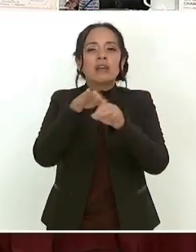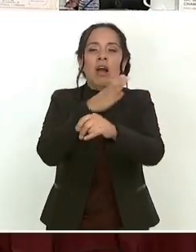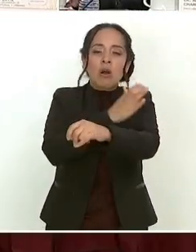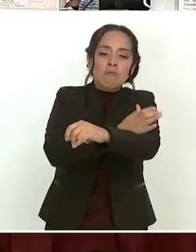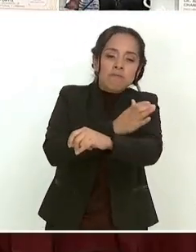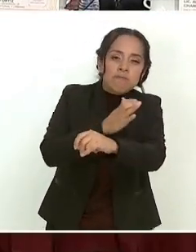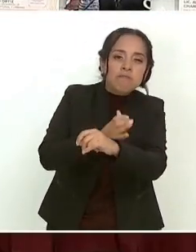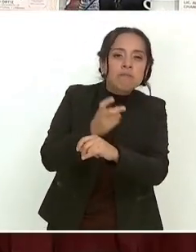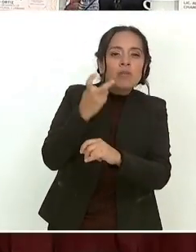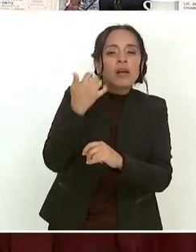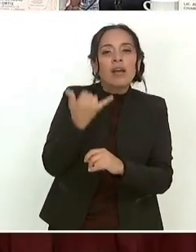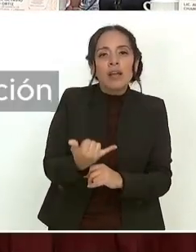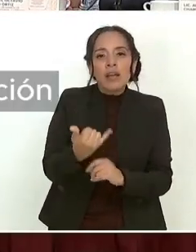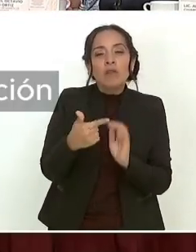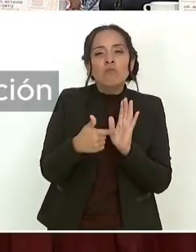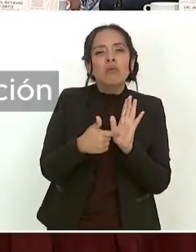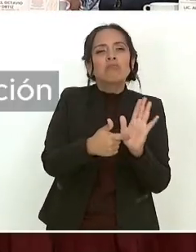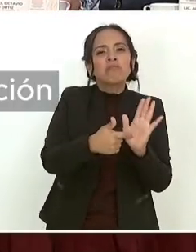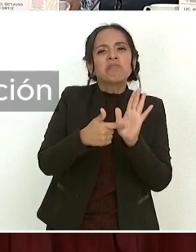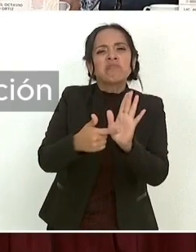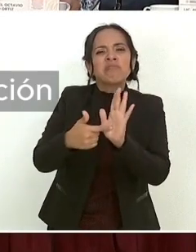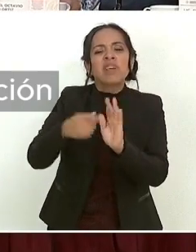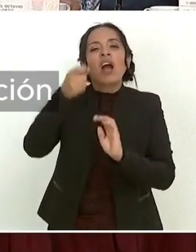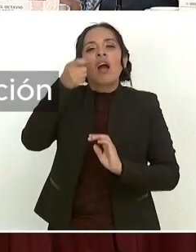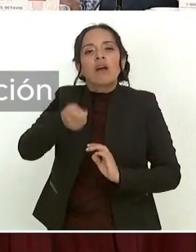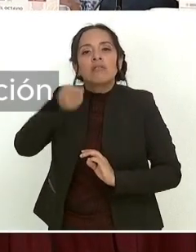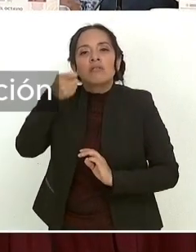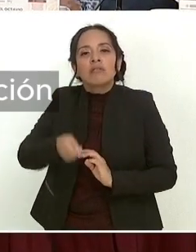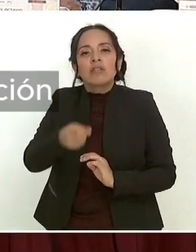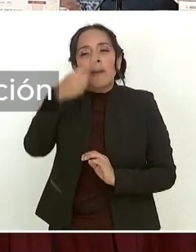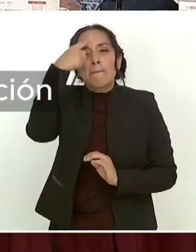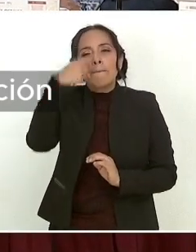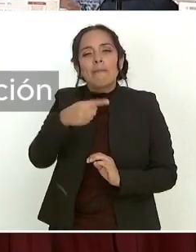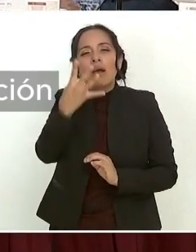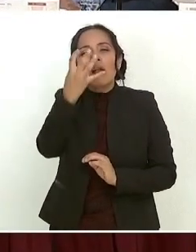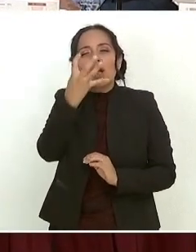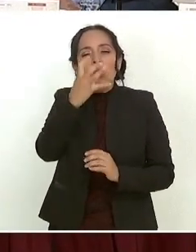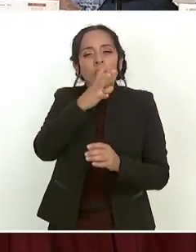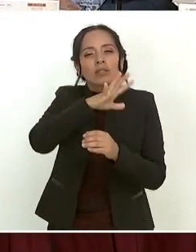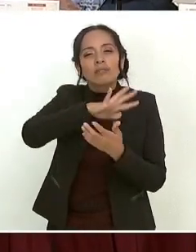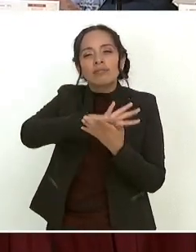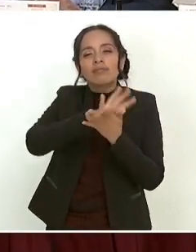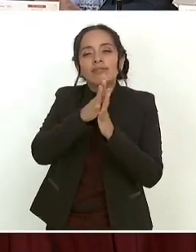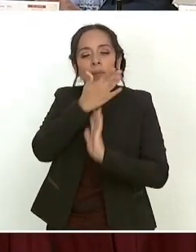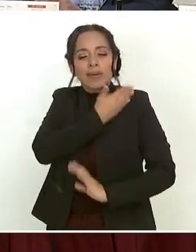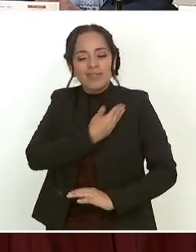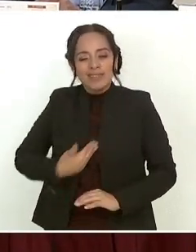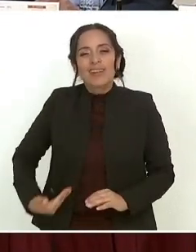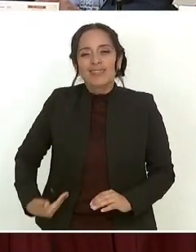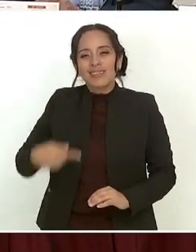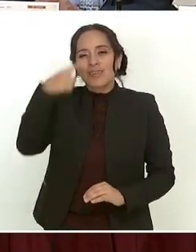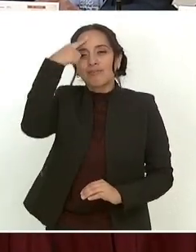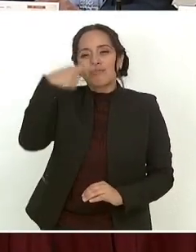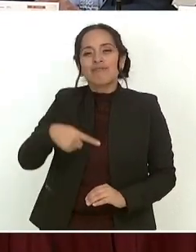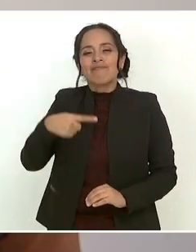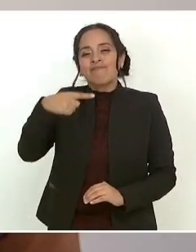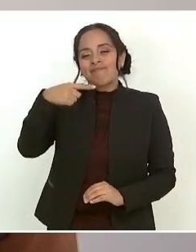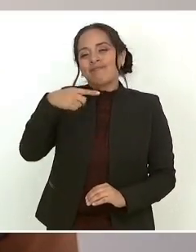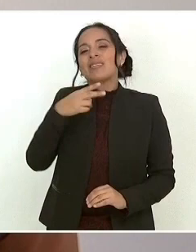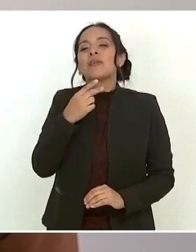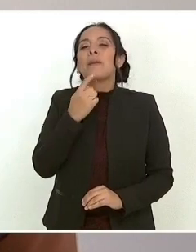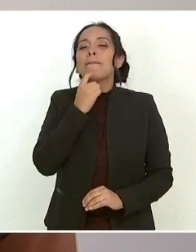y dejando de manifiesto lo que significa para la Cuarta Transformación los Pueblos Indígenas.